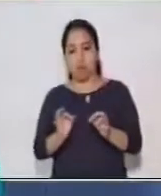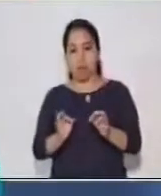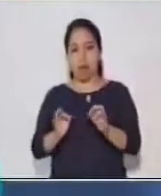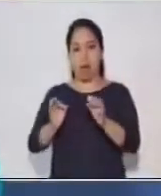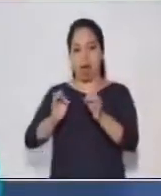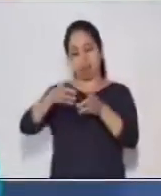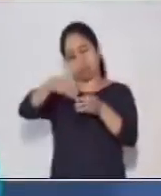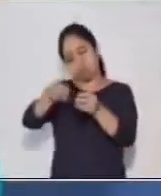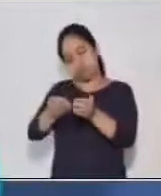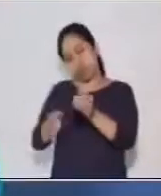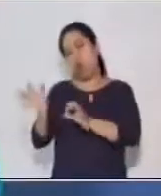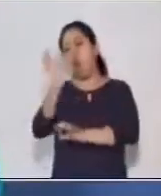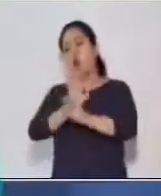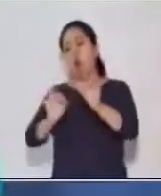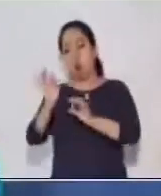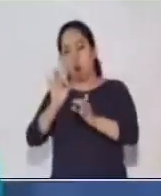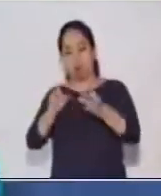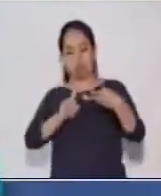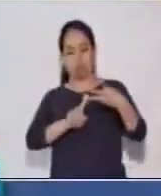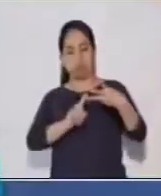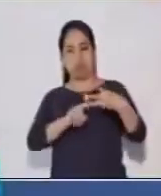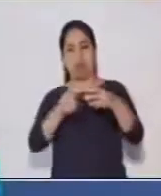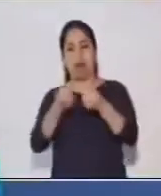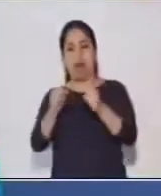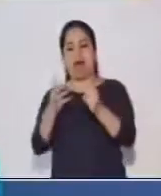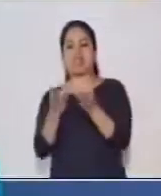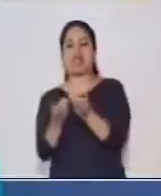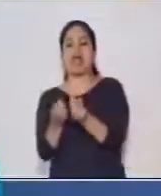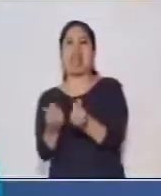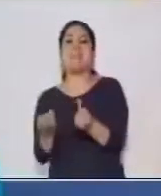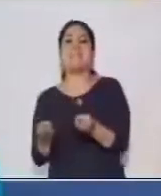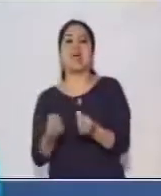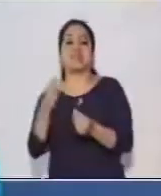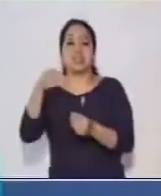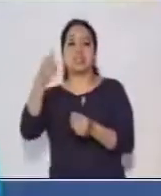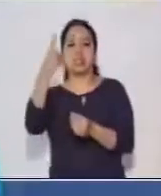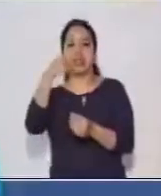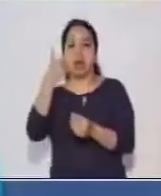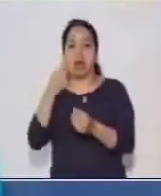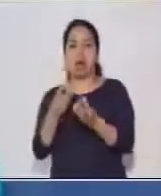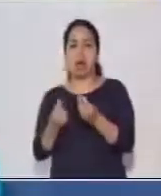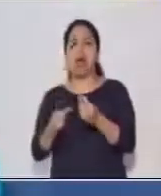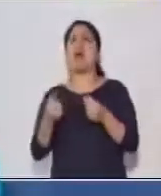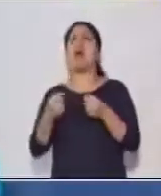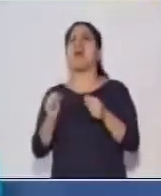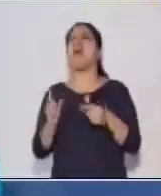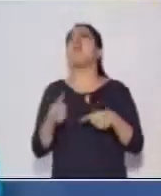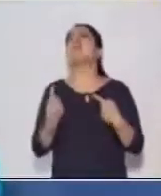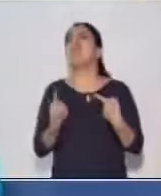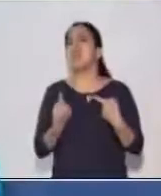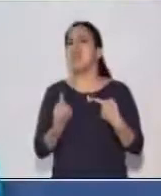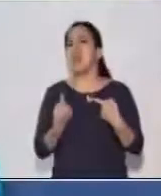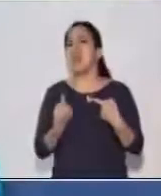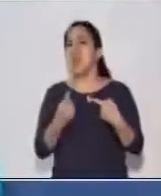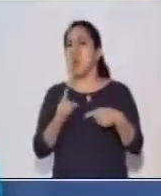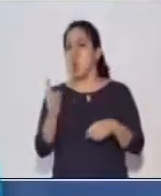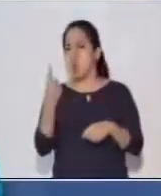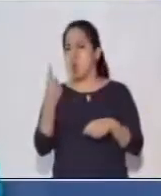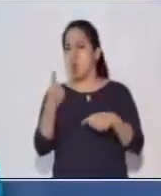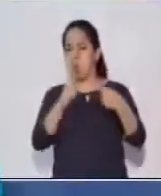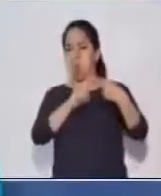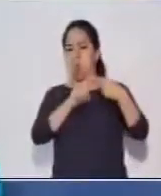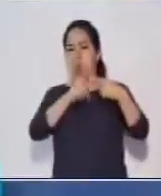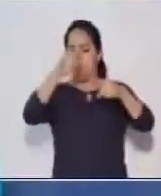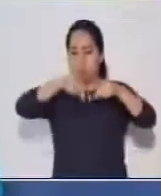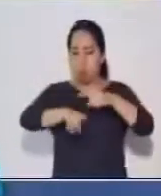¿O prepara la masa? ¿Qué hace primero? Las mete en el horno, les da